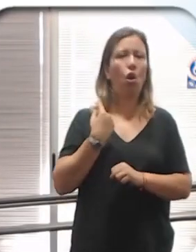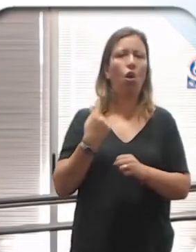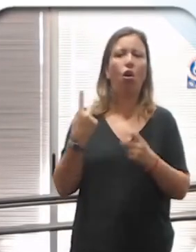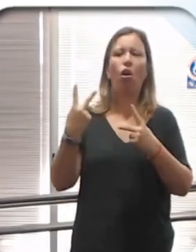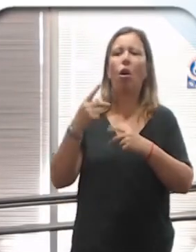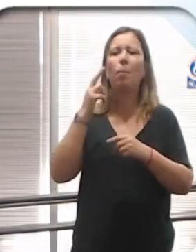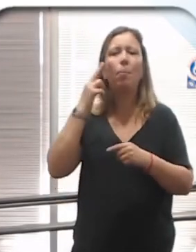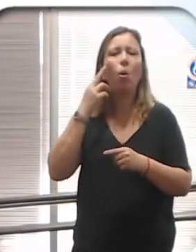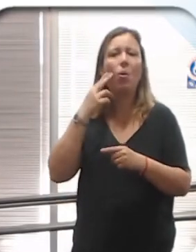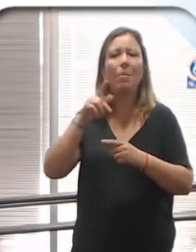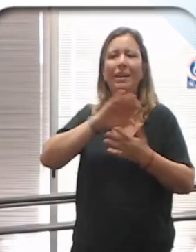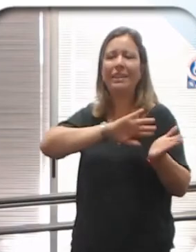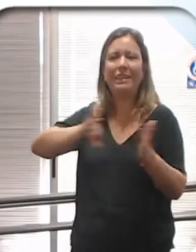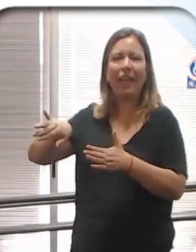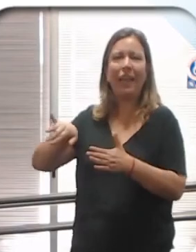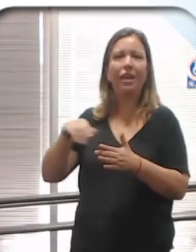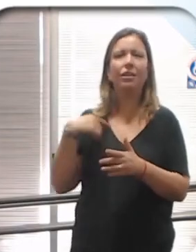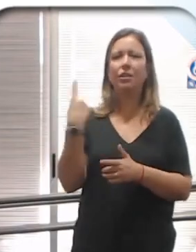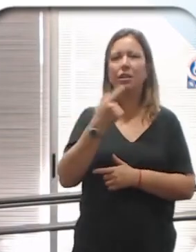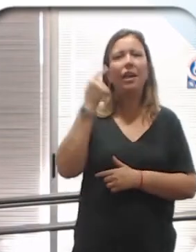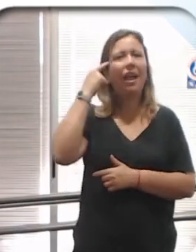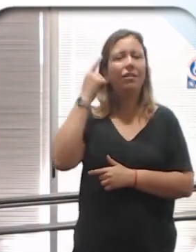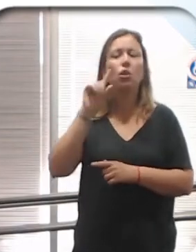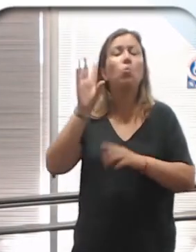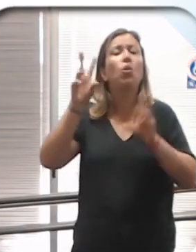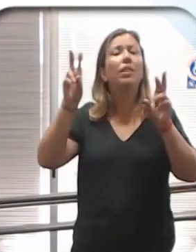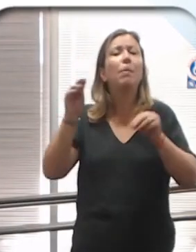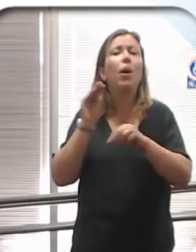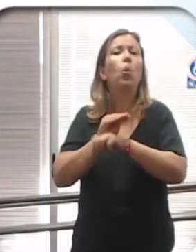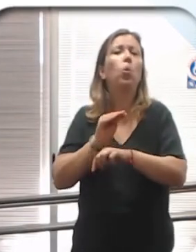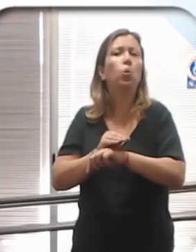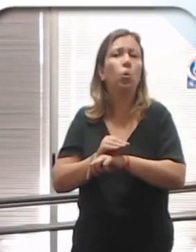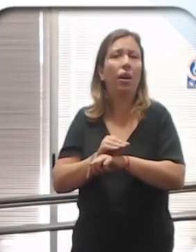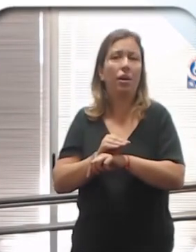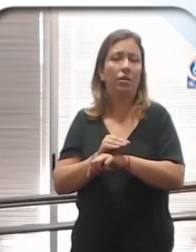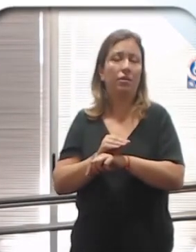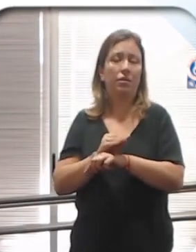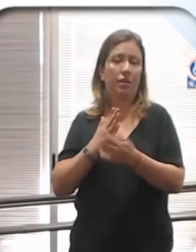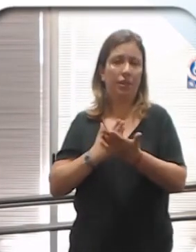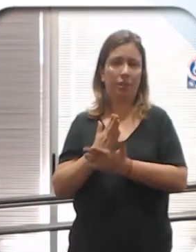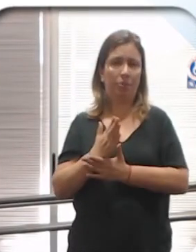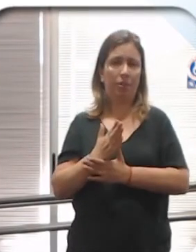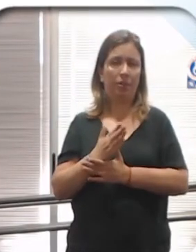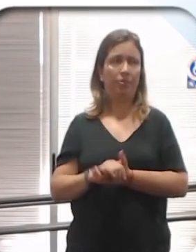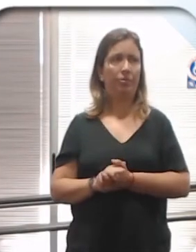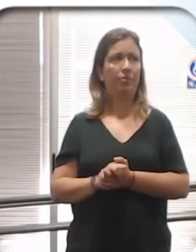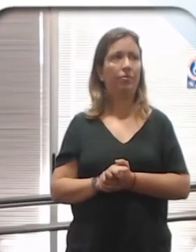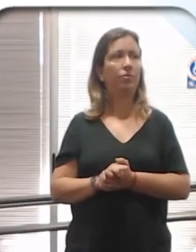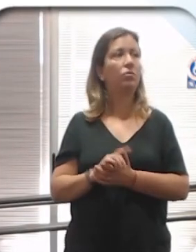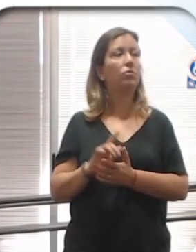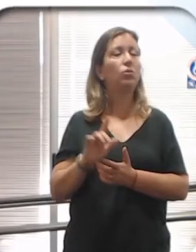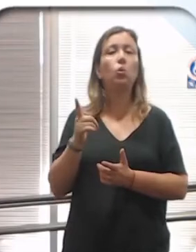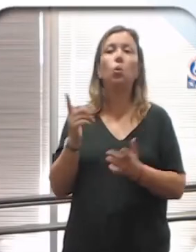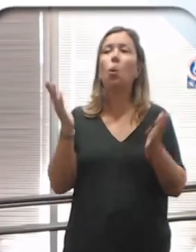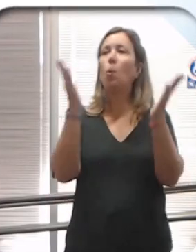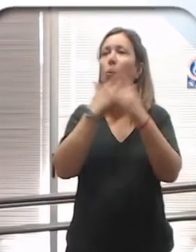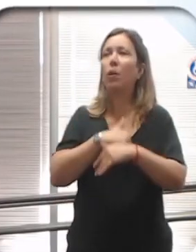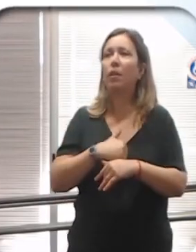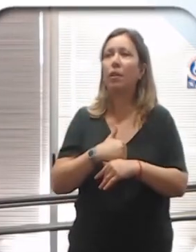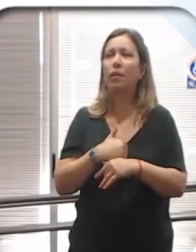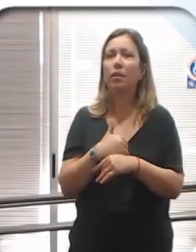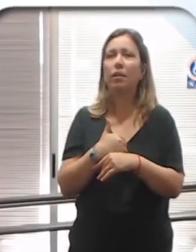alcanza en nuestras cabezas, no existe eso. Es un tema cultural y nos pasa con esto. Si no tenemos posibilidad